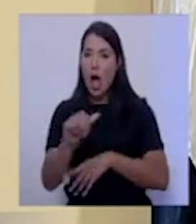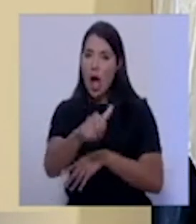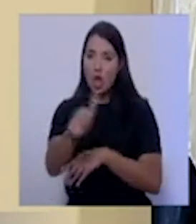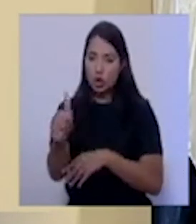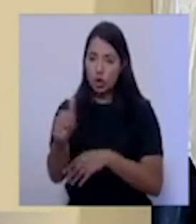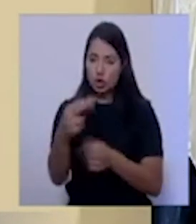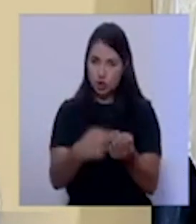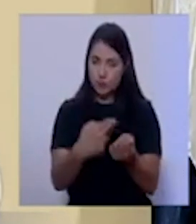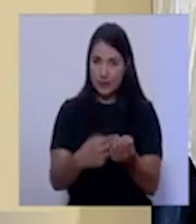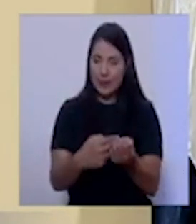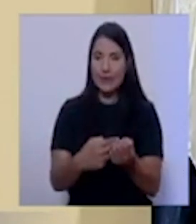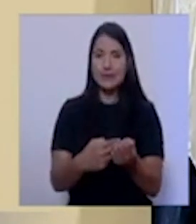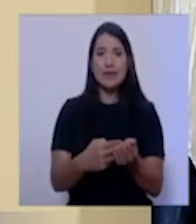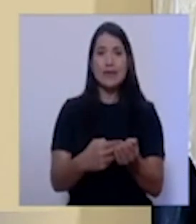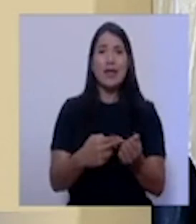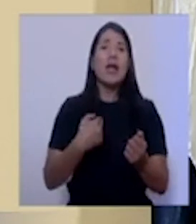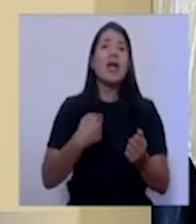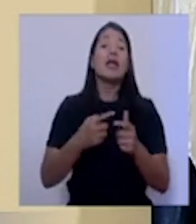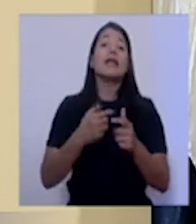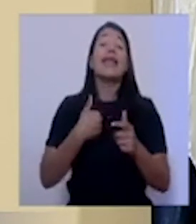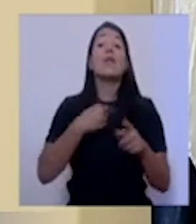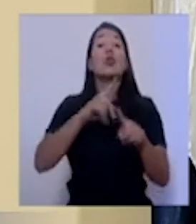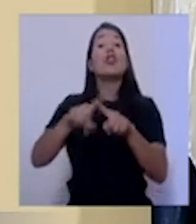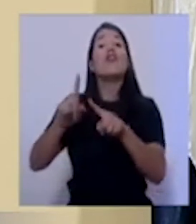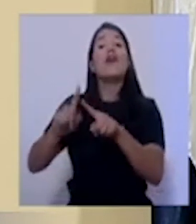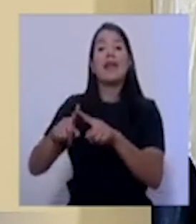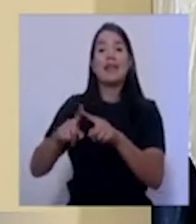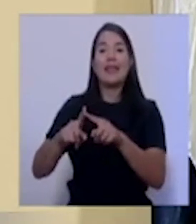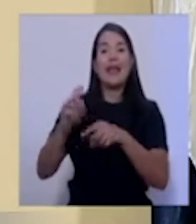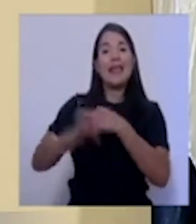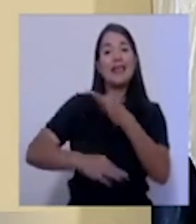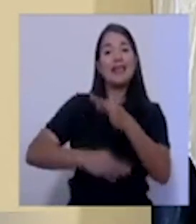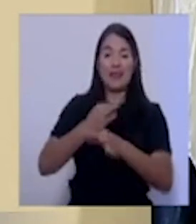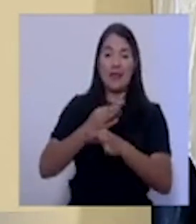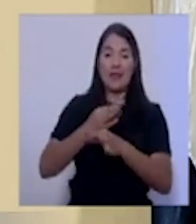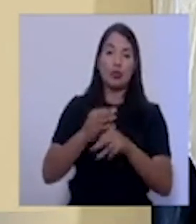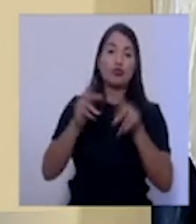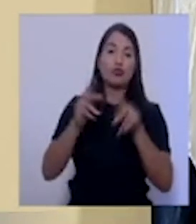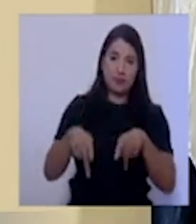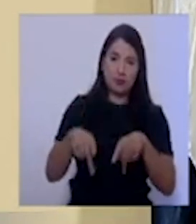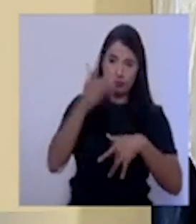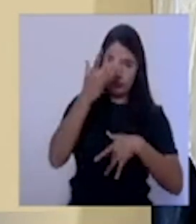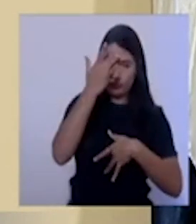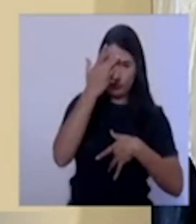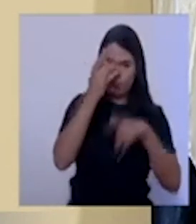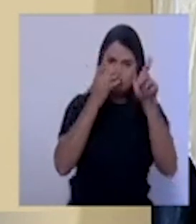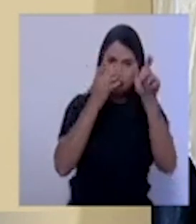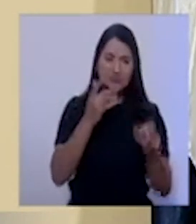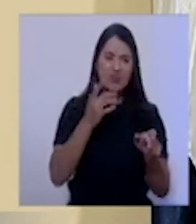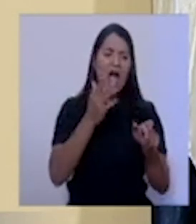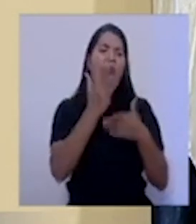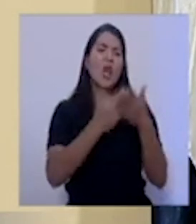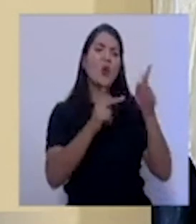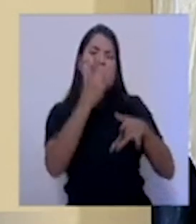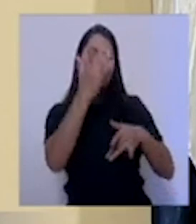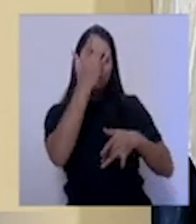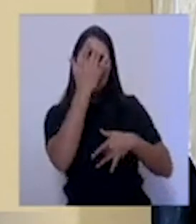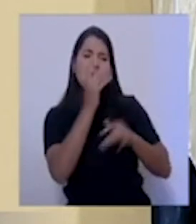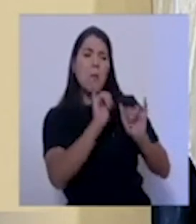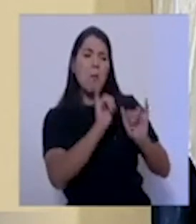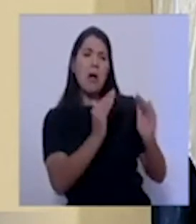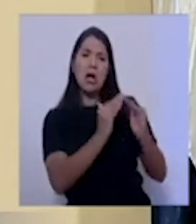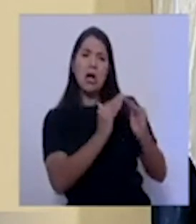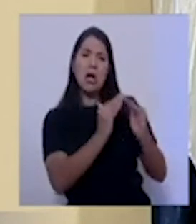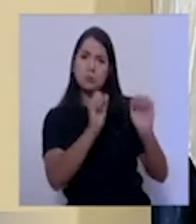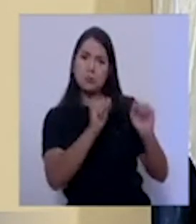Entonces, hay diferentes tipos de pacientes. Hay pacientes leves, que pueden tener un manejo ambulatorio en la casa, hay pacientes moderados,